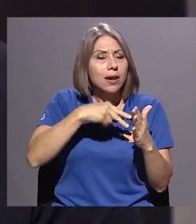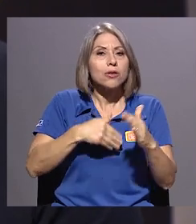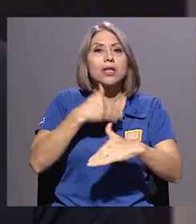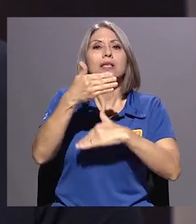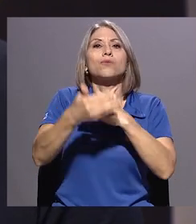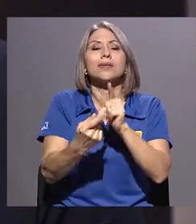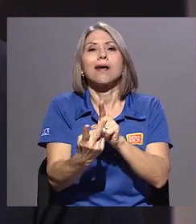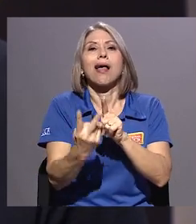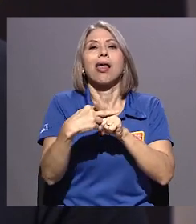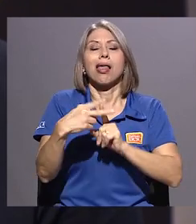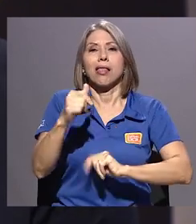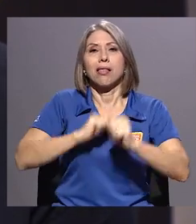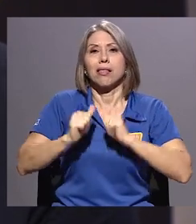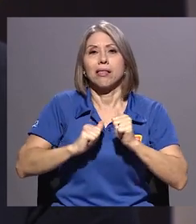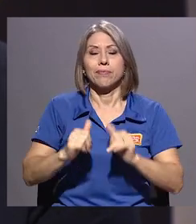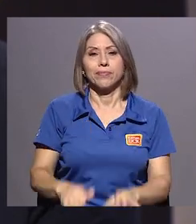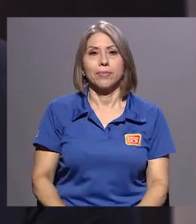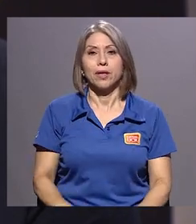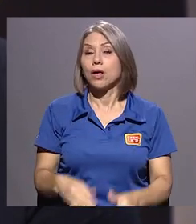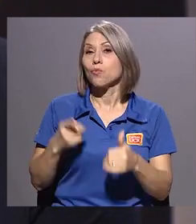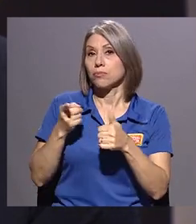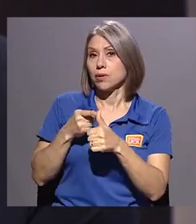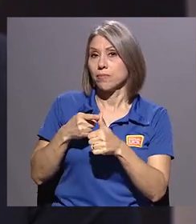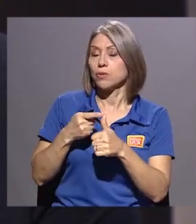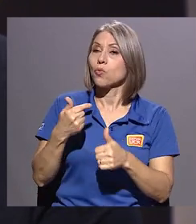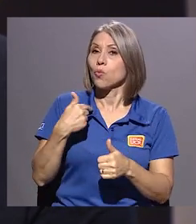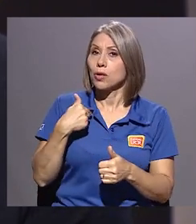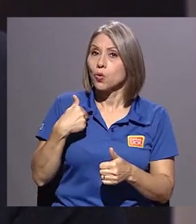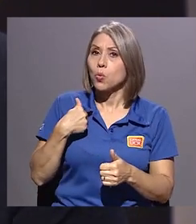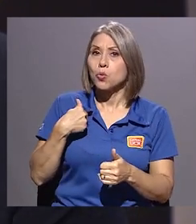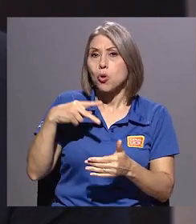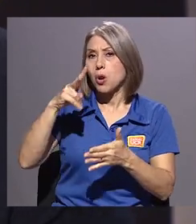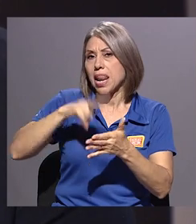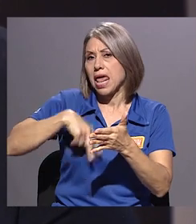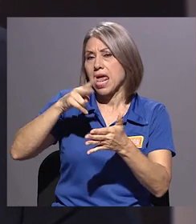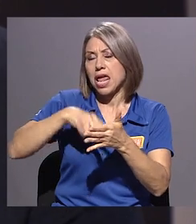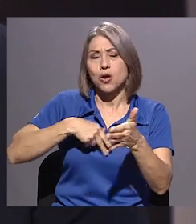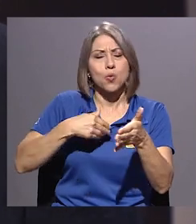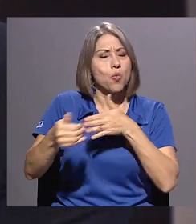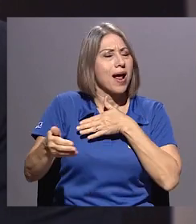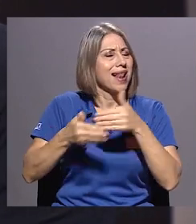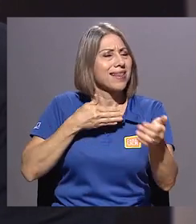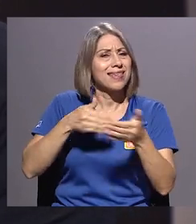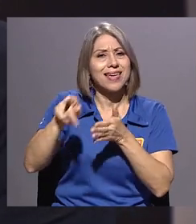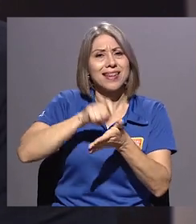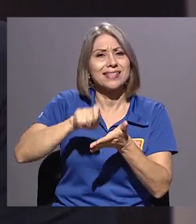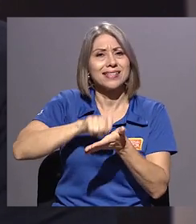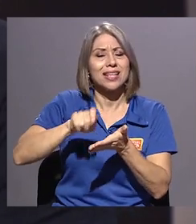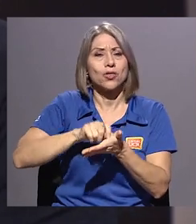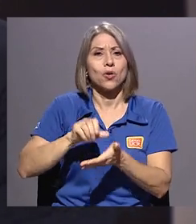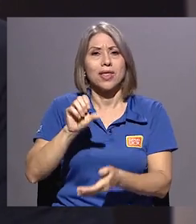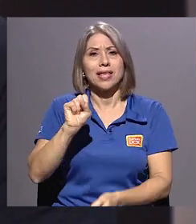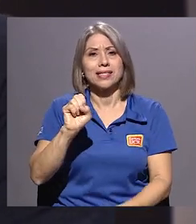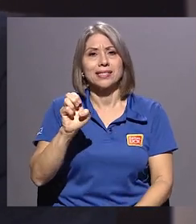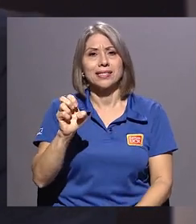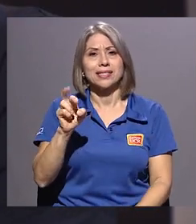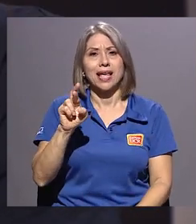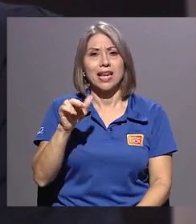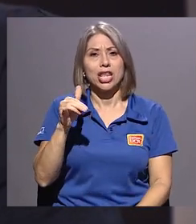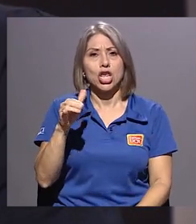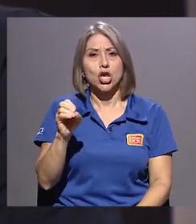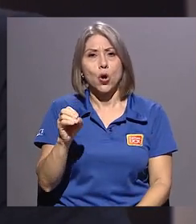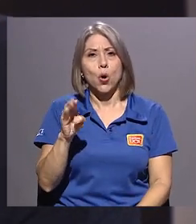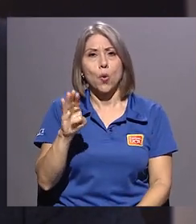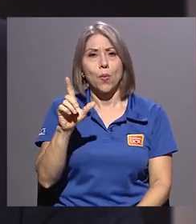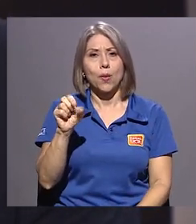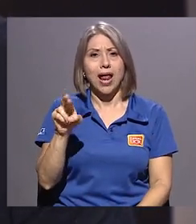bueno, primero que cuando uno lee cualquier texto de Sergio Blanco, y este en particular me parece para mí el